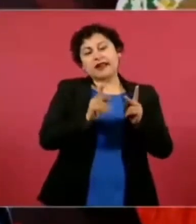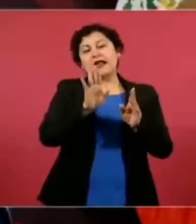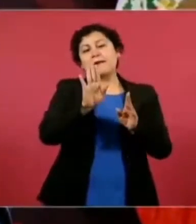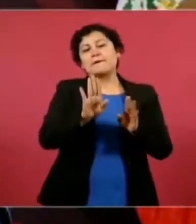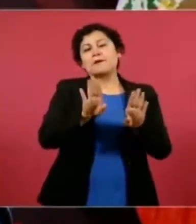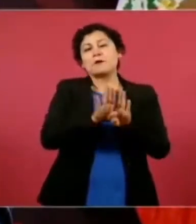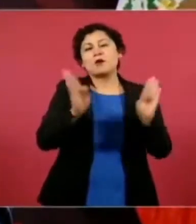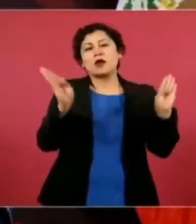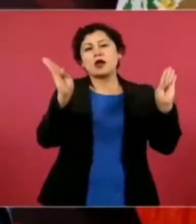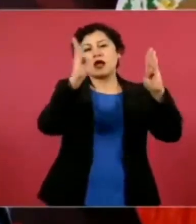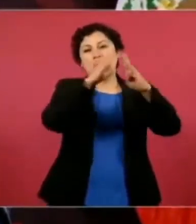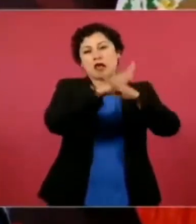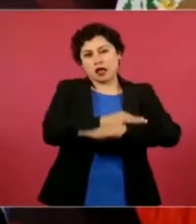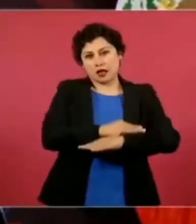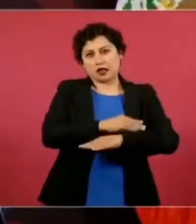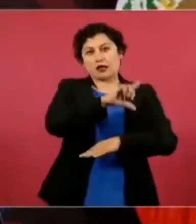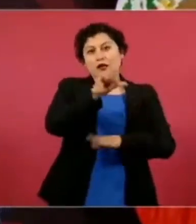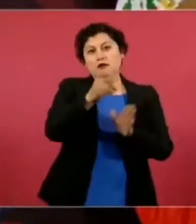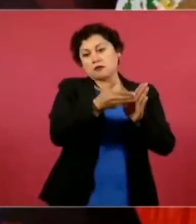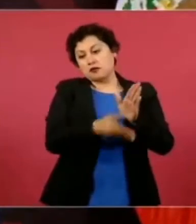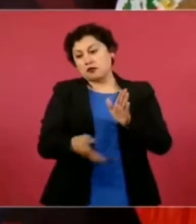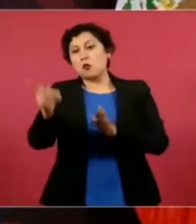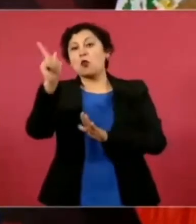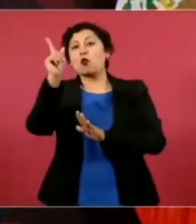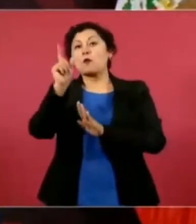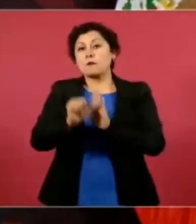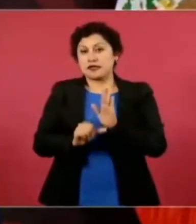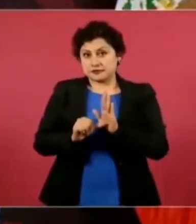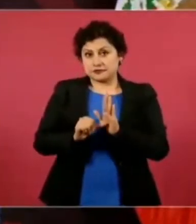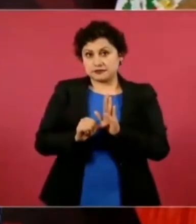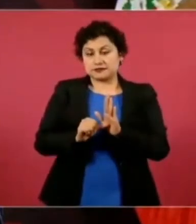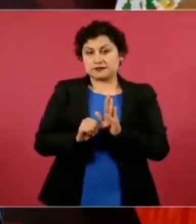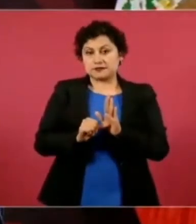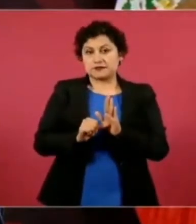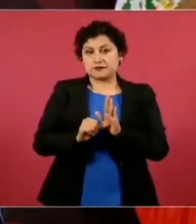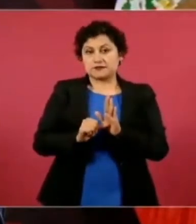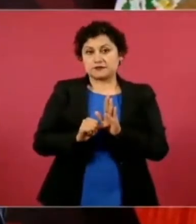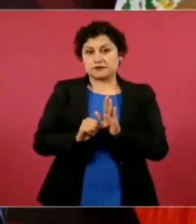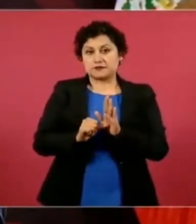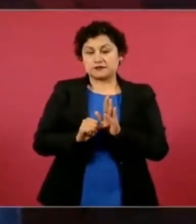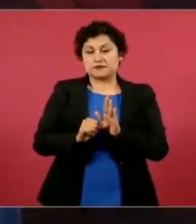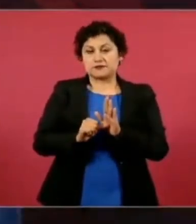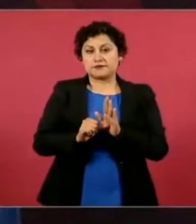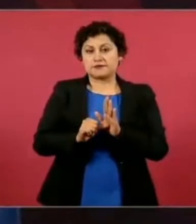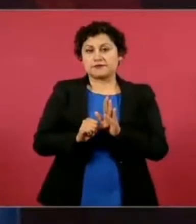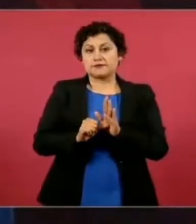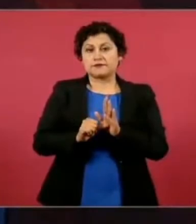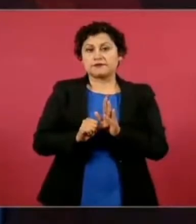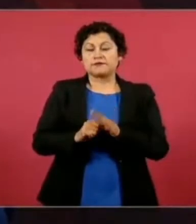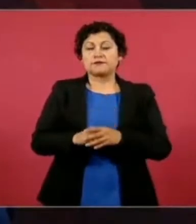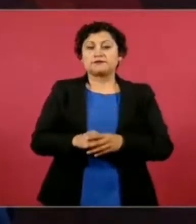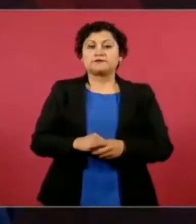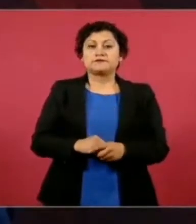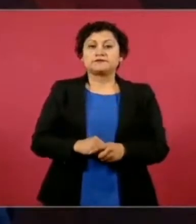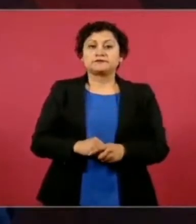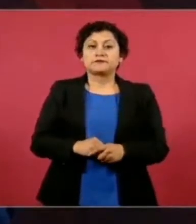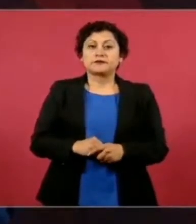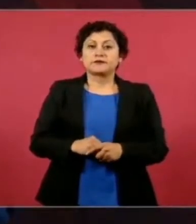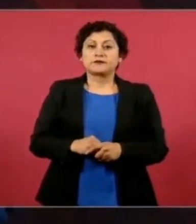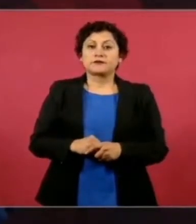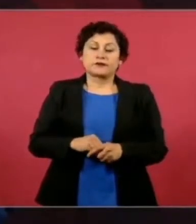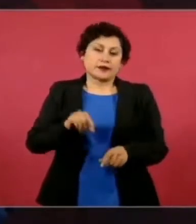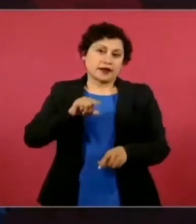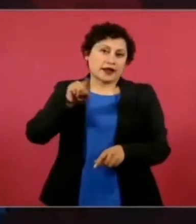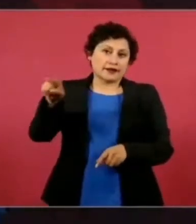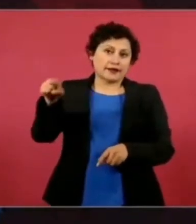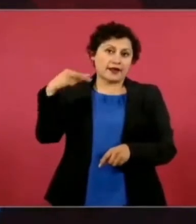surge un asunto. asunto en Veracruz,